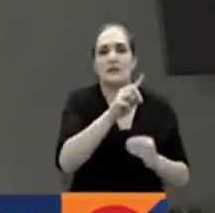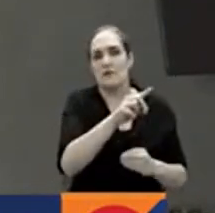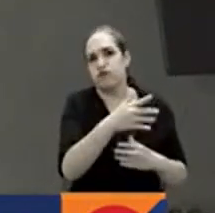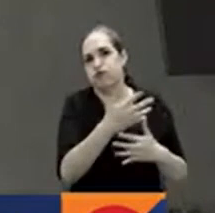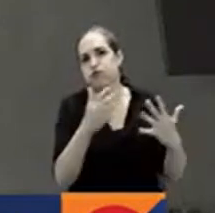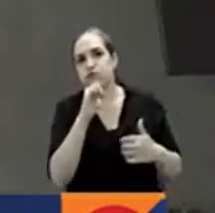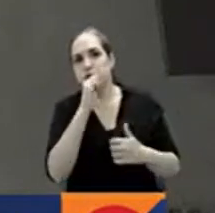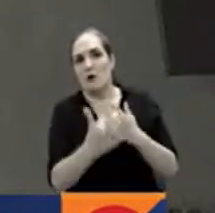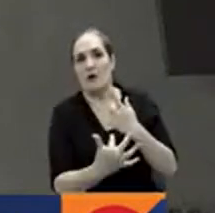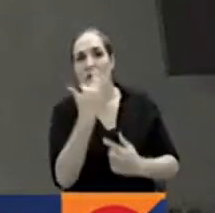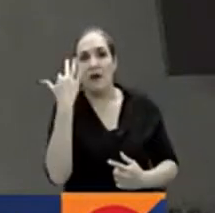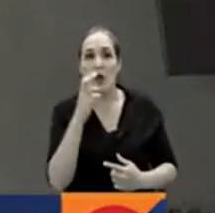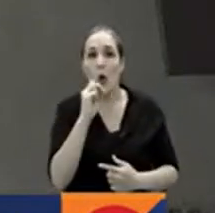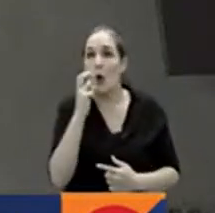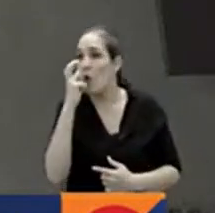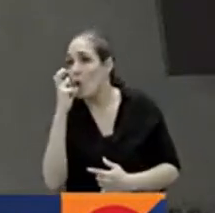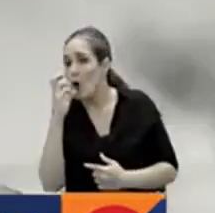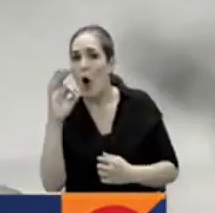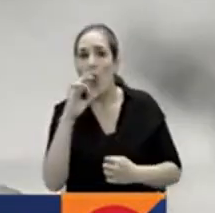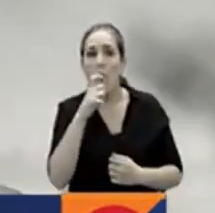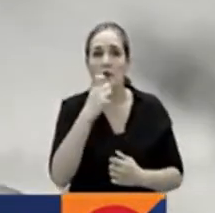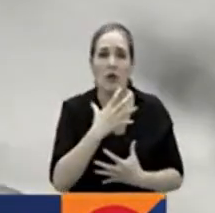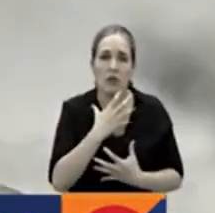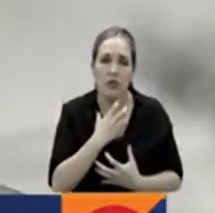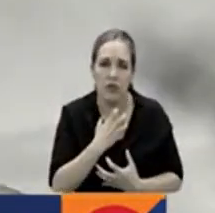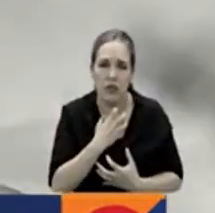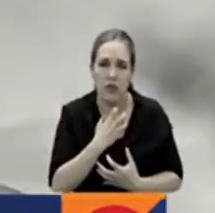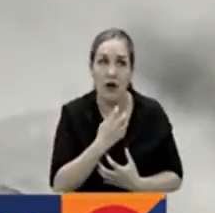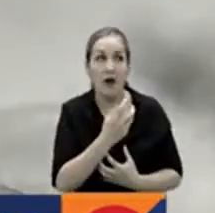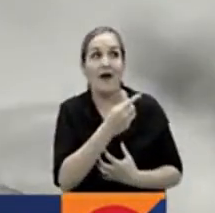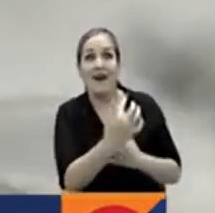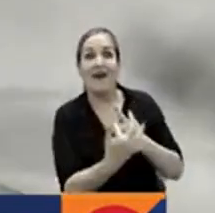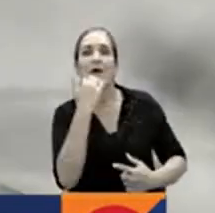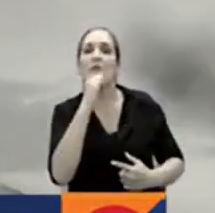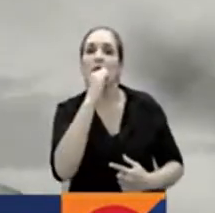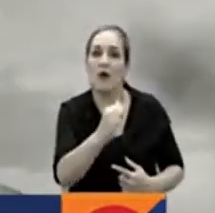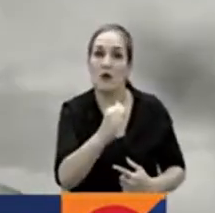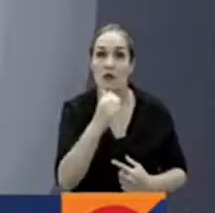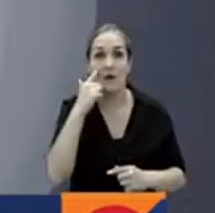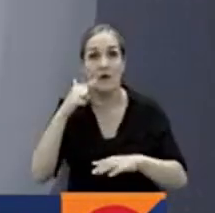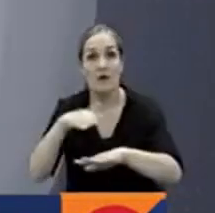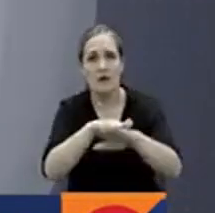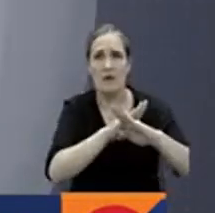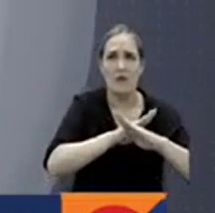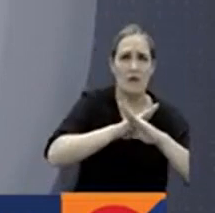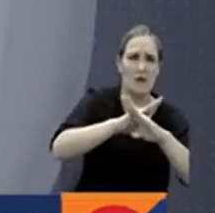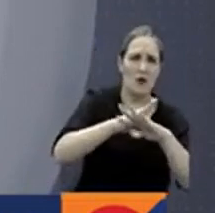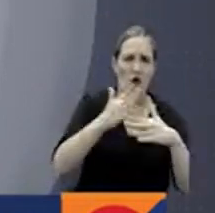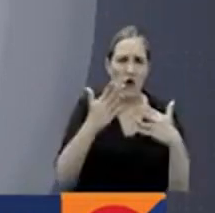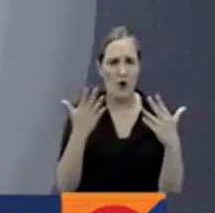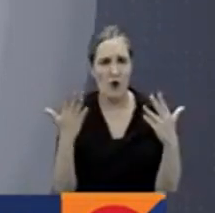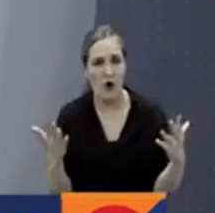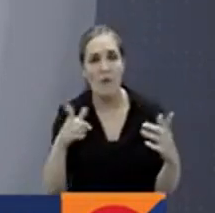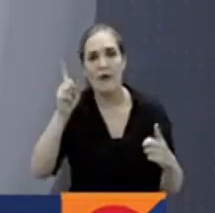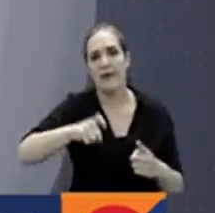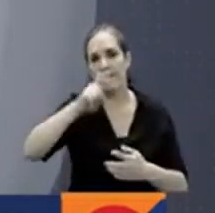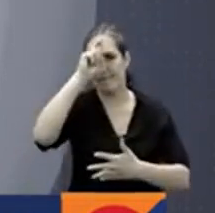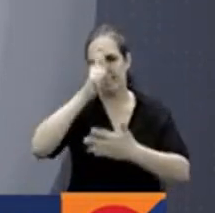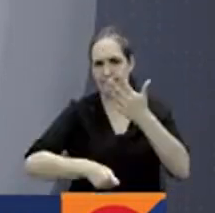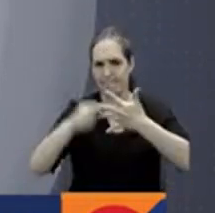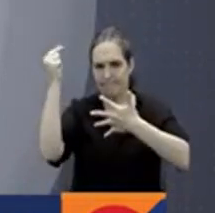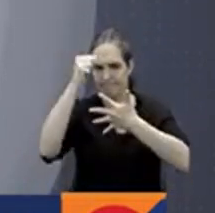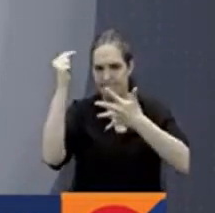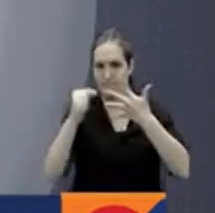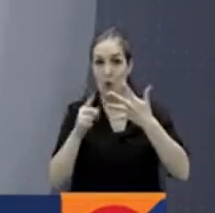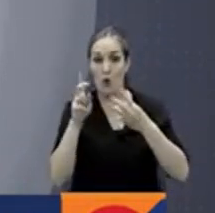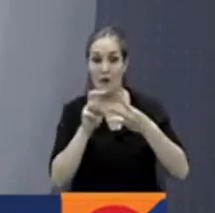personas inmunosuprimidas. Para evitar las afectaciones, los expertos recomiendan tomar medidas durante el nivel de actividad